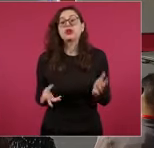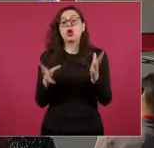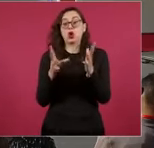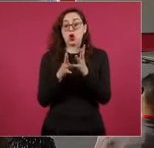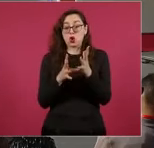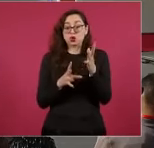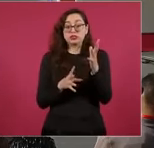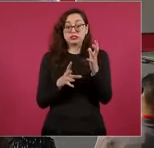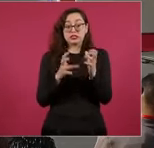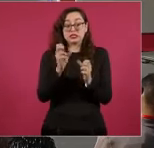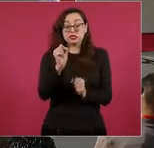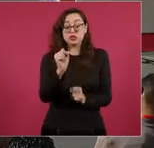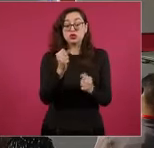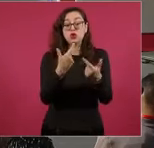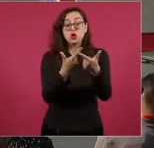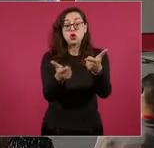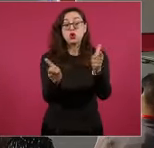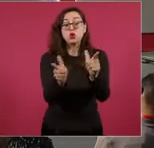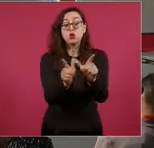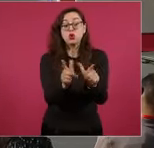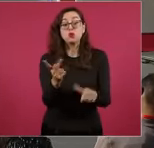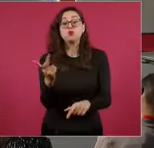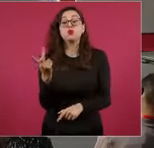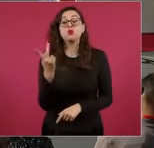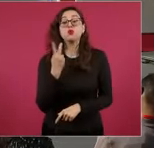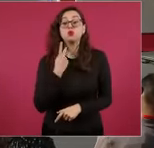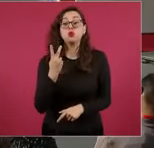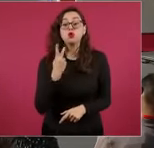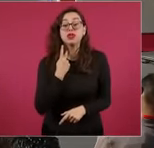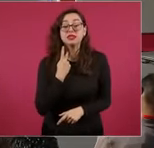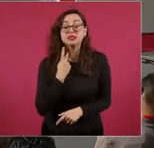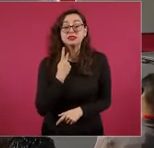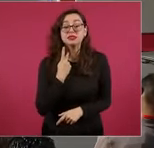Constitución partidos políticos que es la primerita